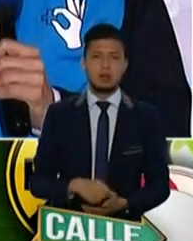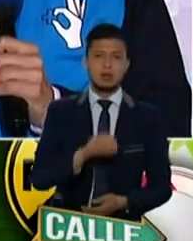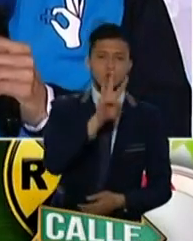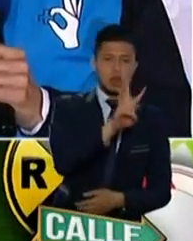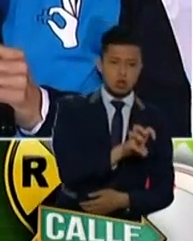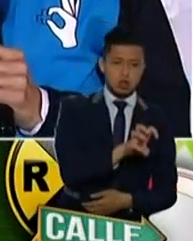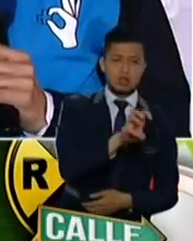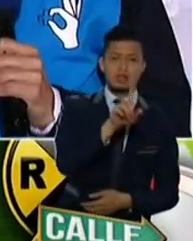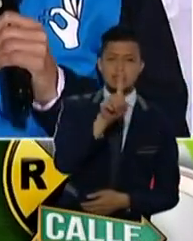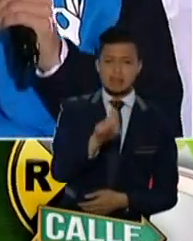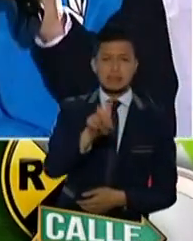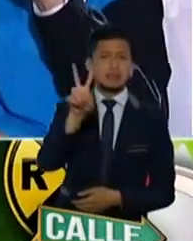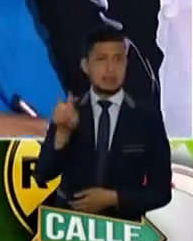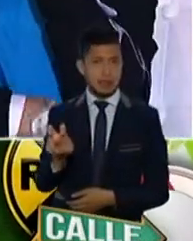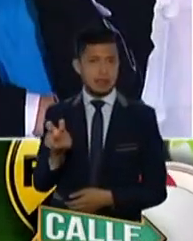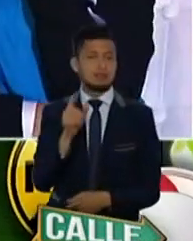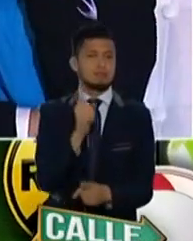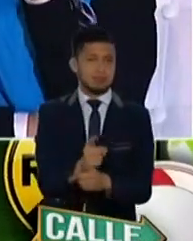867, efectivamente.